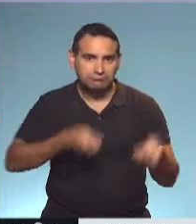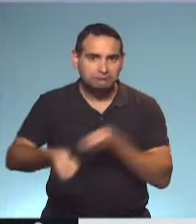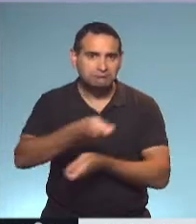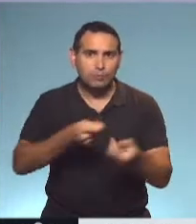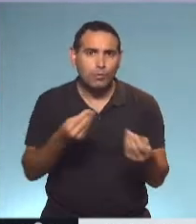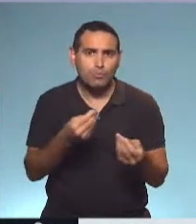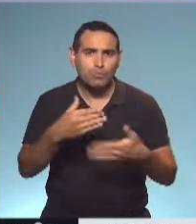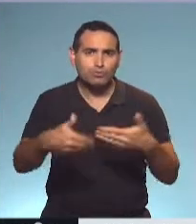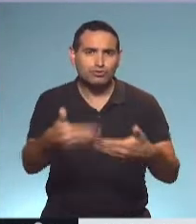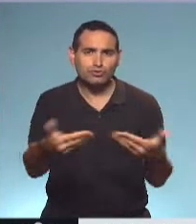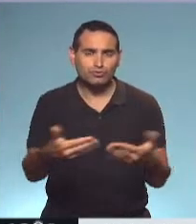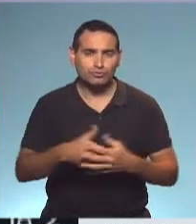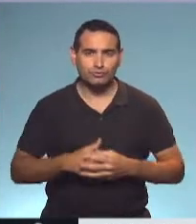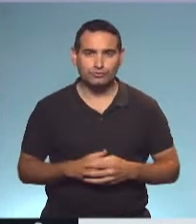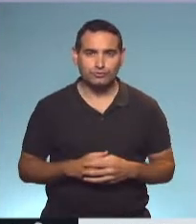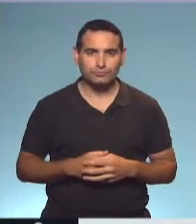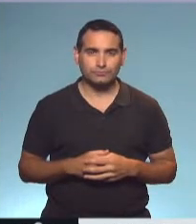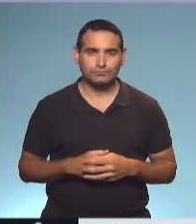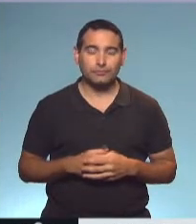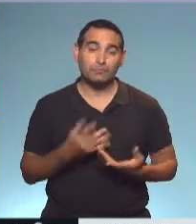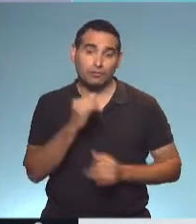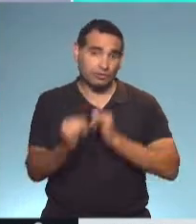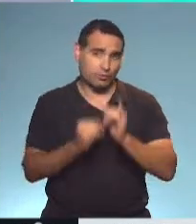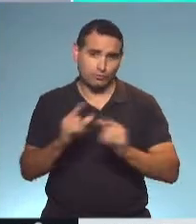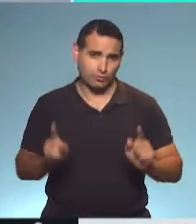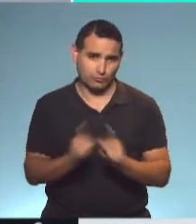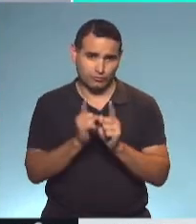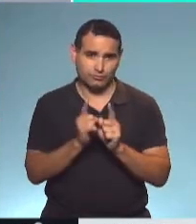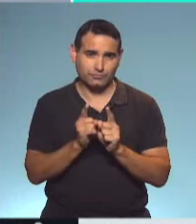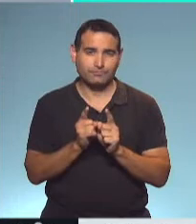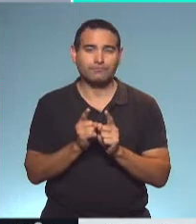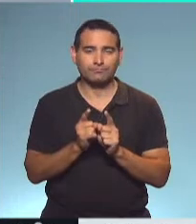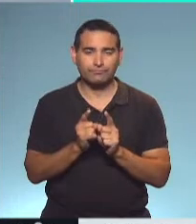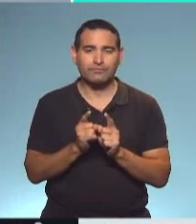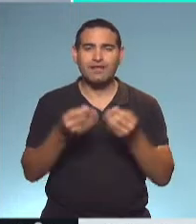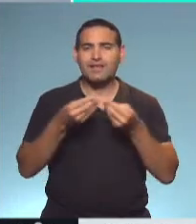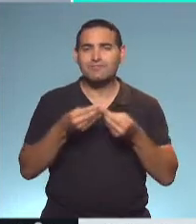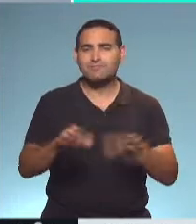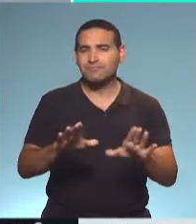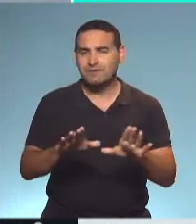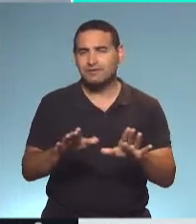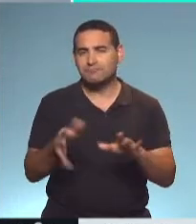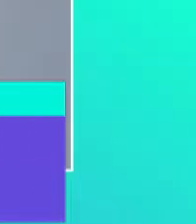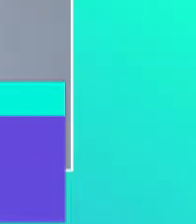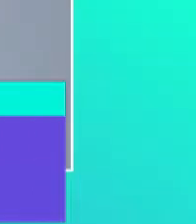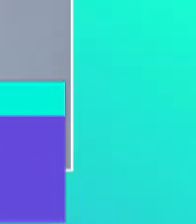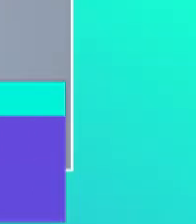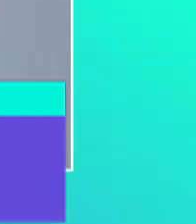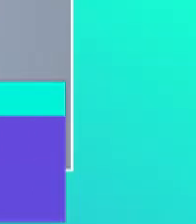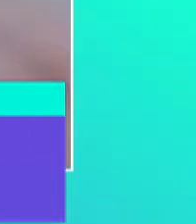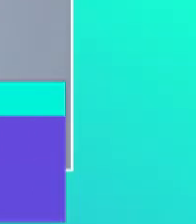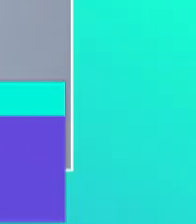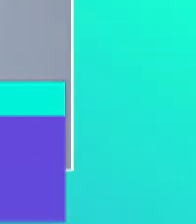proceso? Bien, bueno, les cuento brevemente. Esto se inicia alrededor de abril del año pasado,